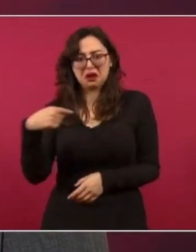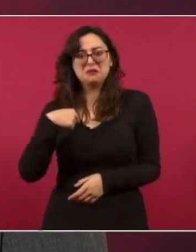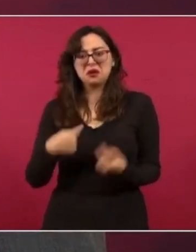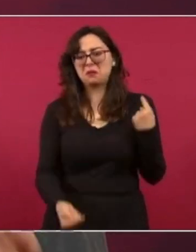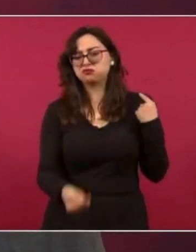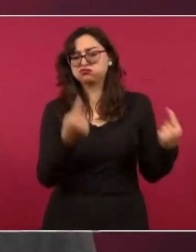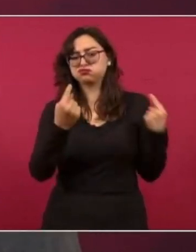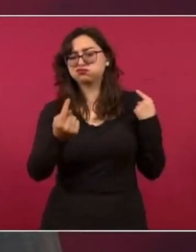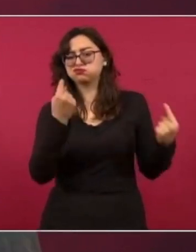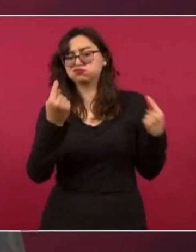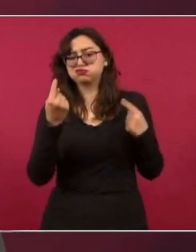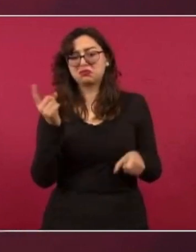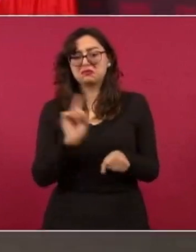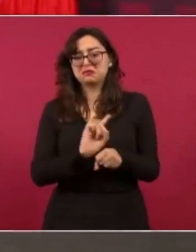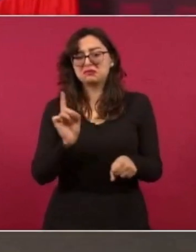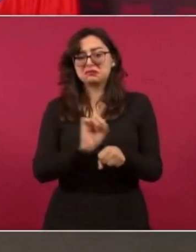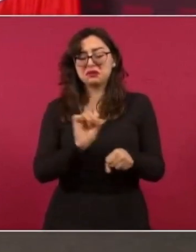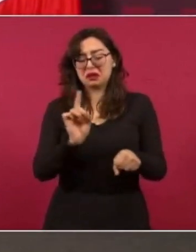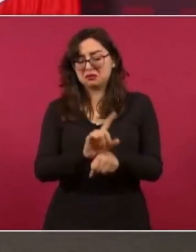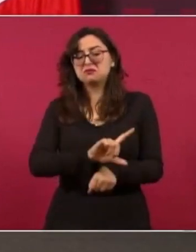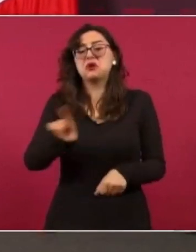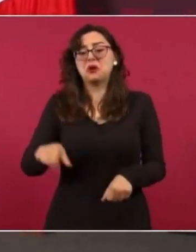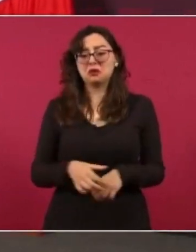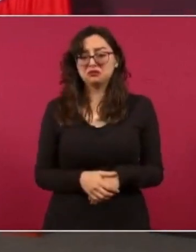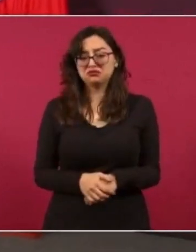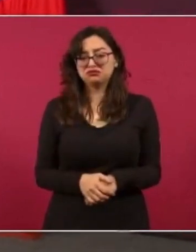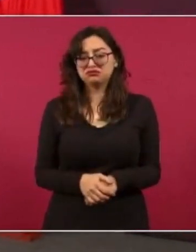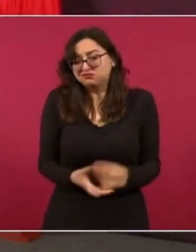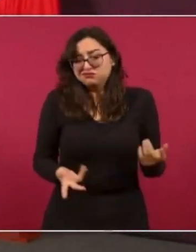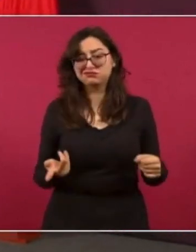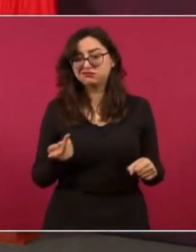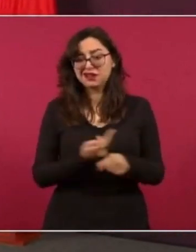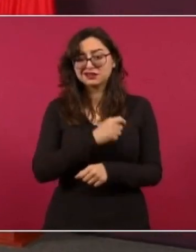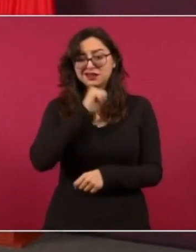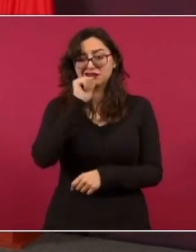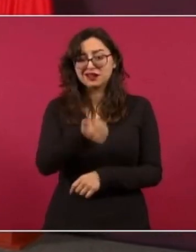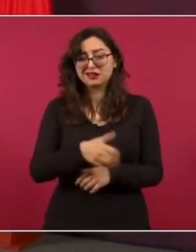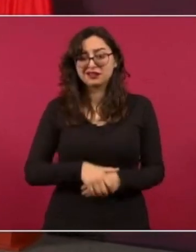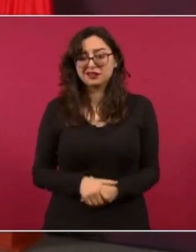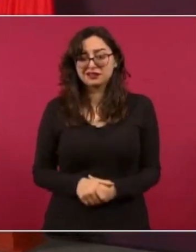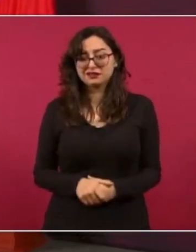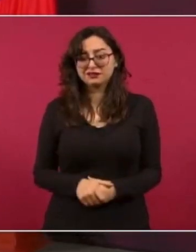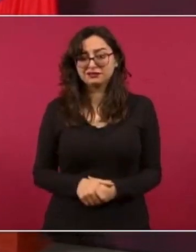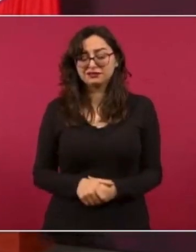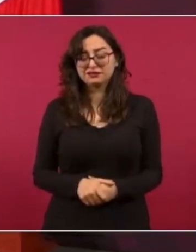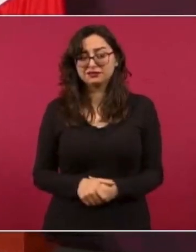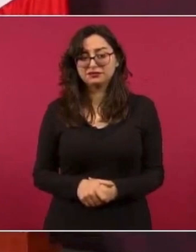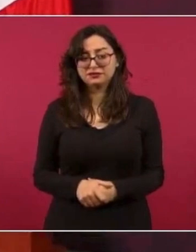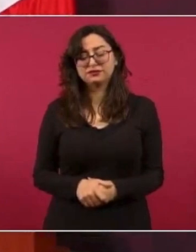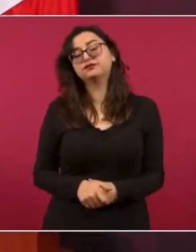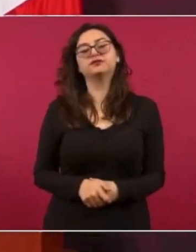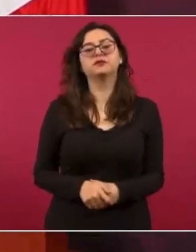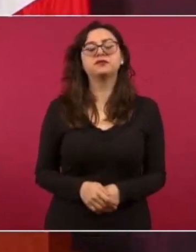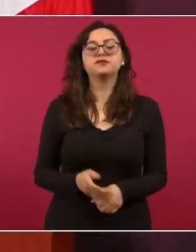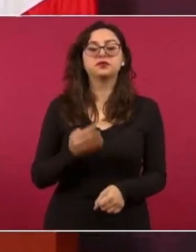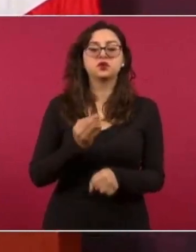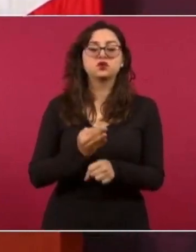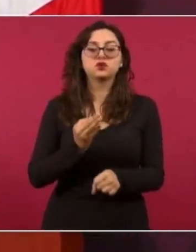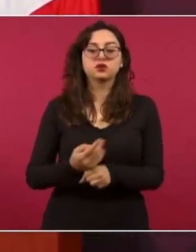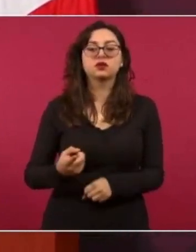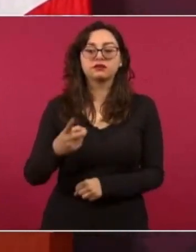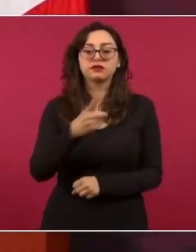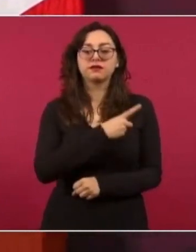Lo que hay que entender es que estamos viviendo, afortunadamente,